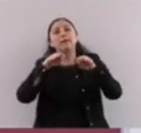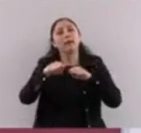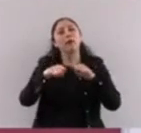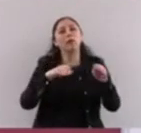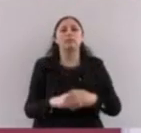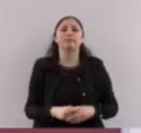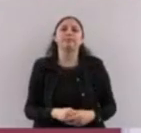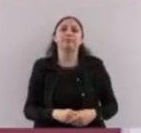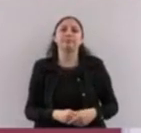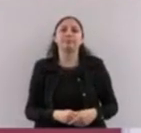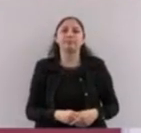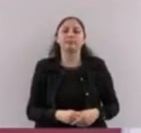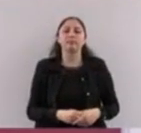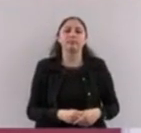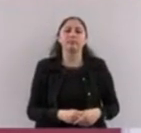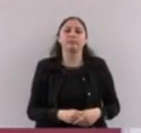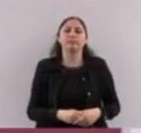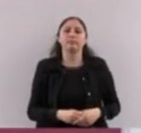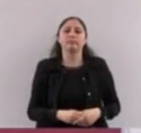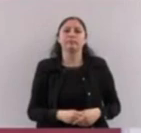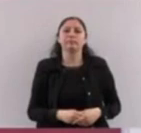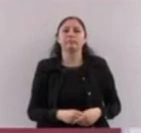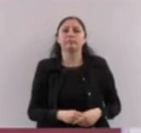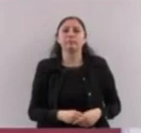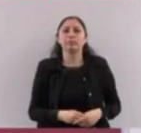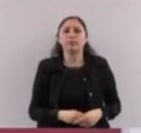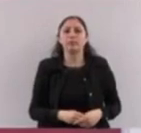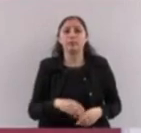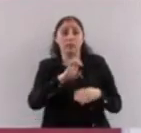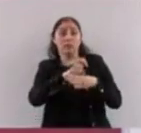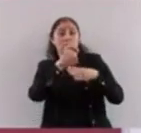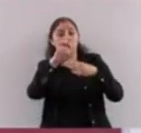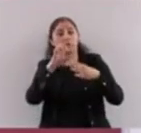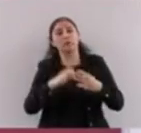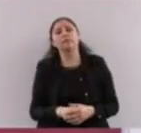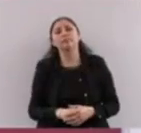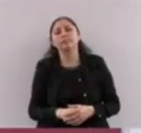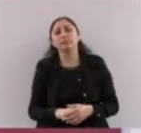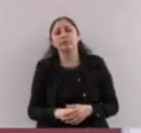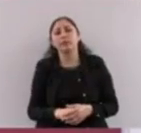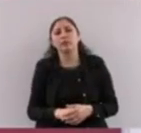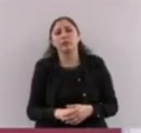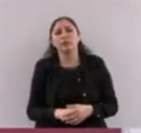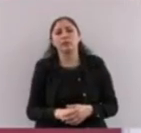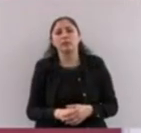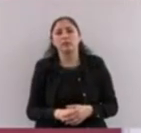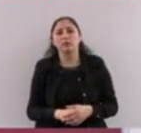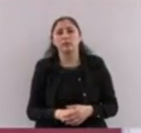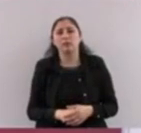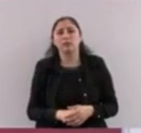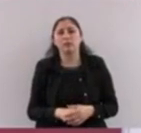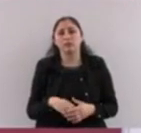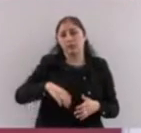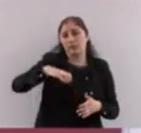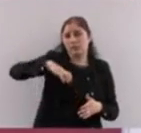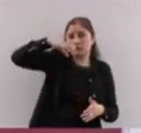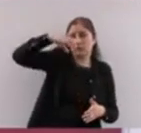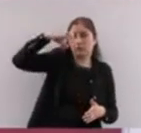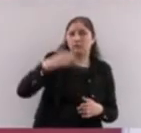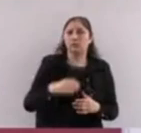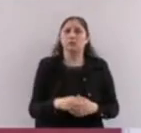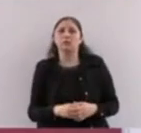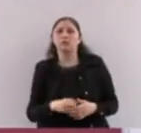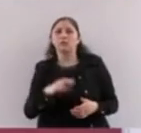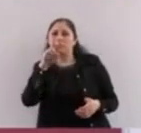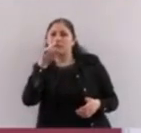los 30 y los 65 años. Entonces, pues aumentamos al 25 por ciento en el